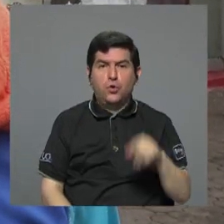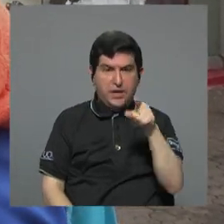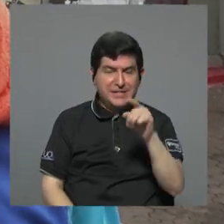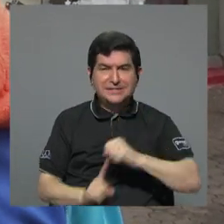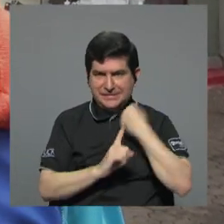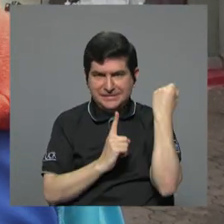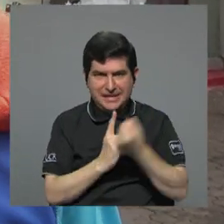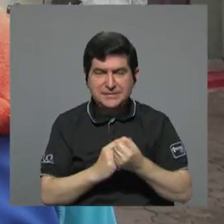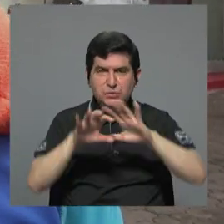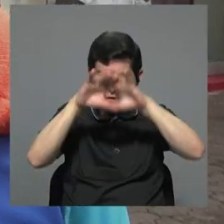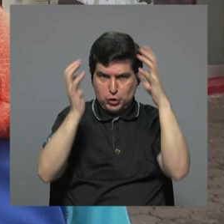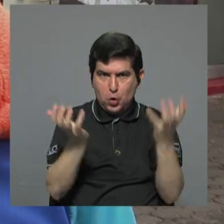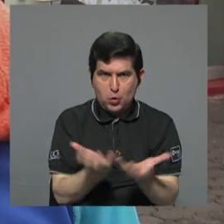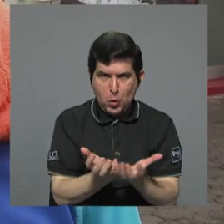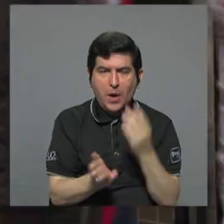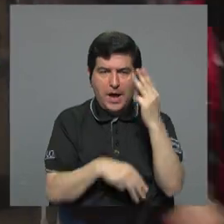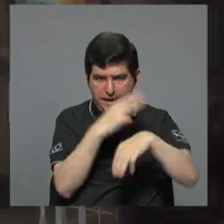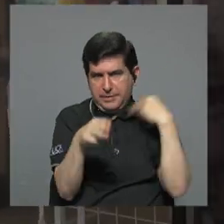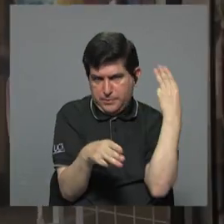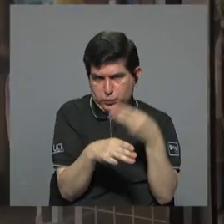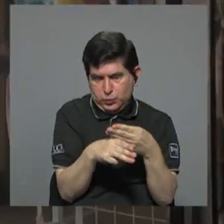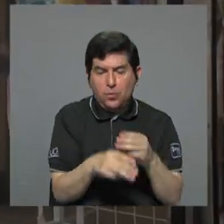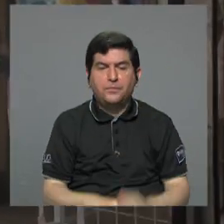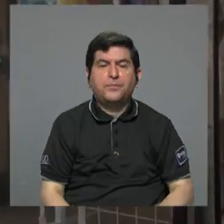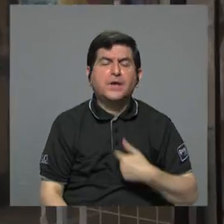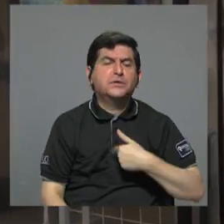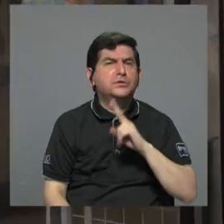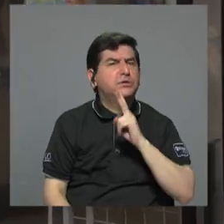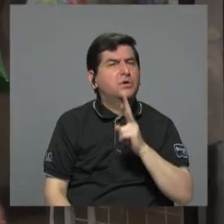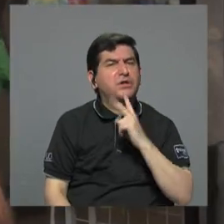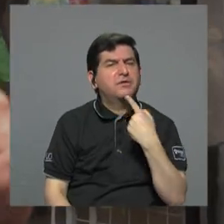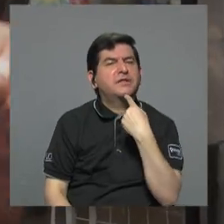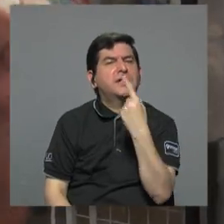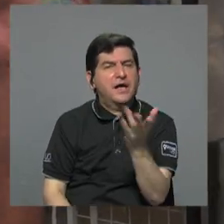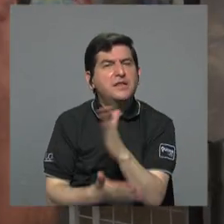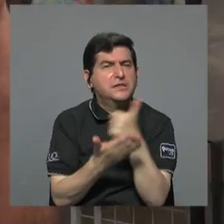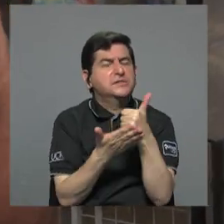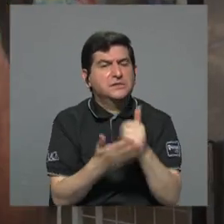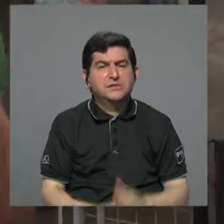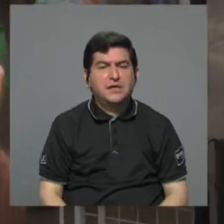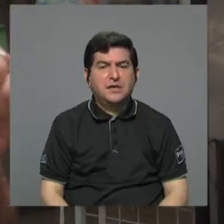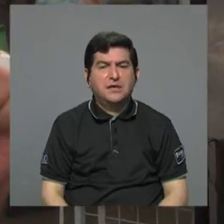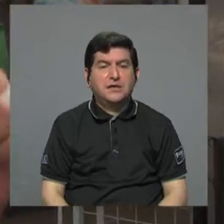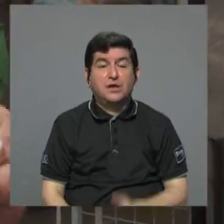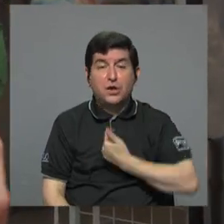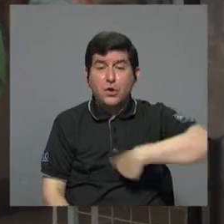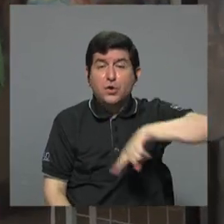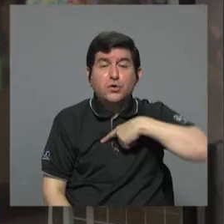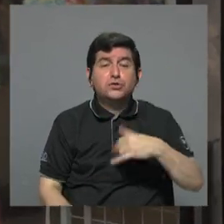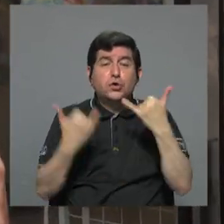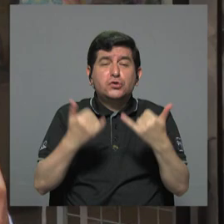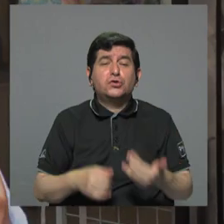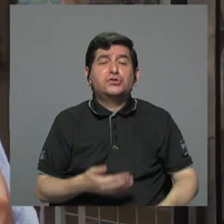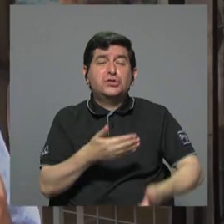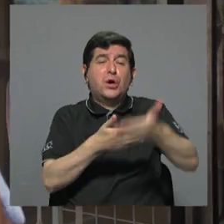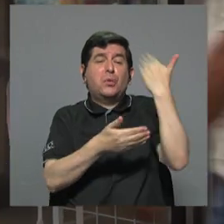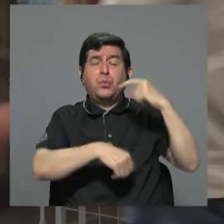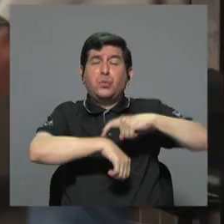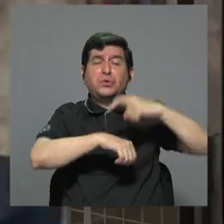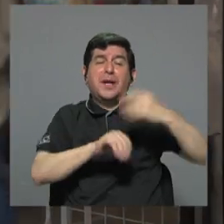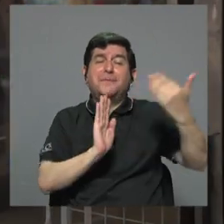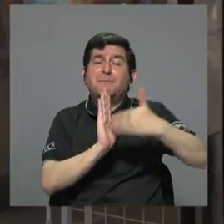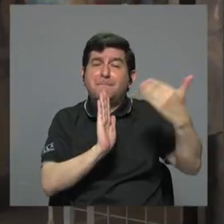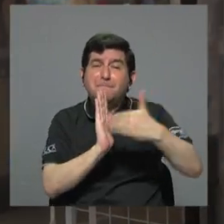global, esto es mundial. Mire, yo la verdad le voy a decir una cosa, que venimos padeciendo desde hace ratos. Yo